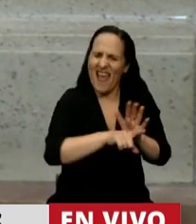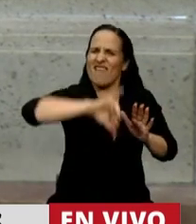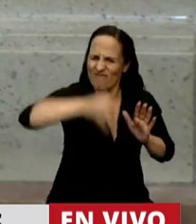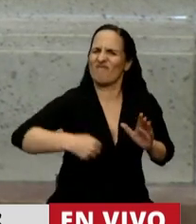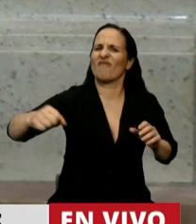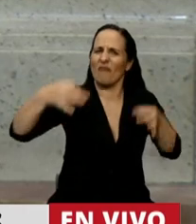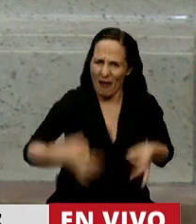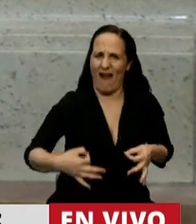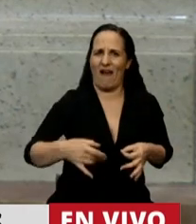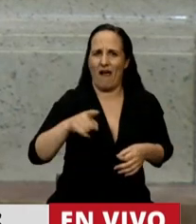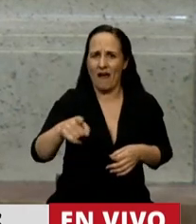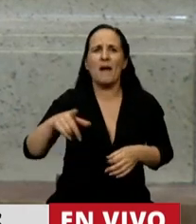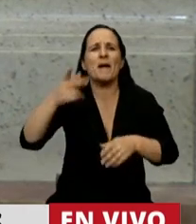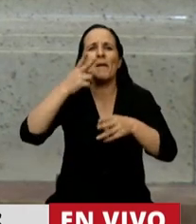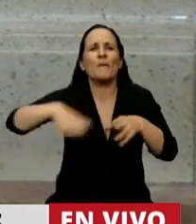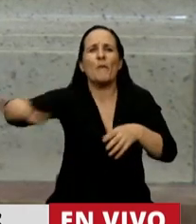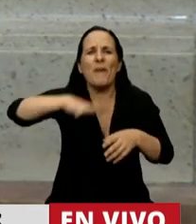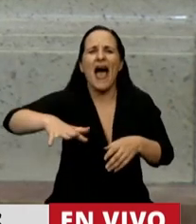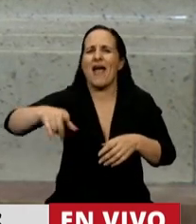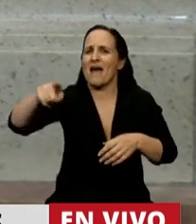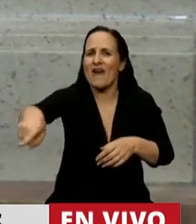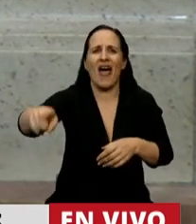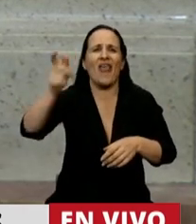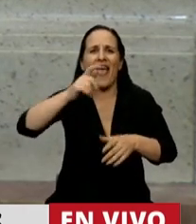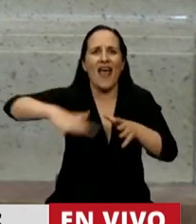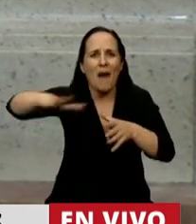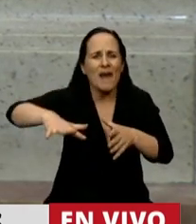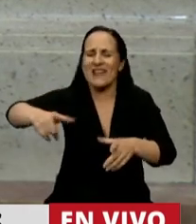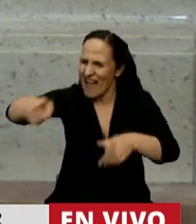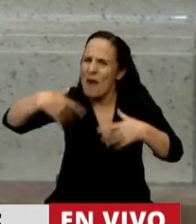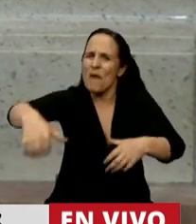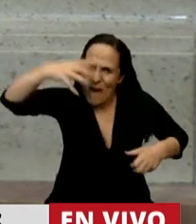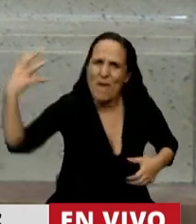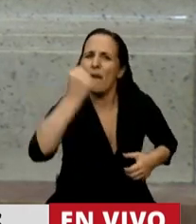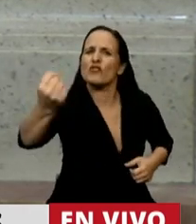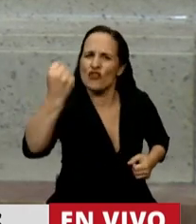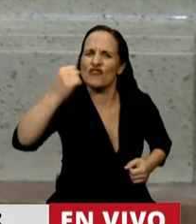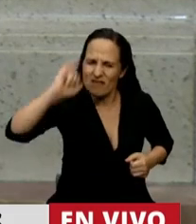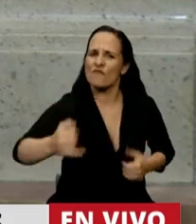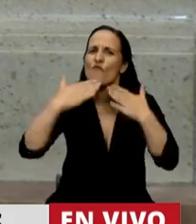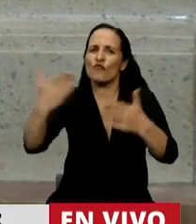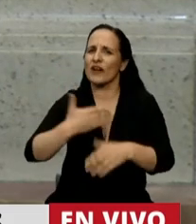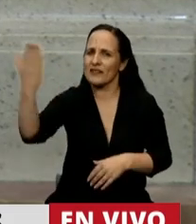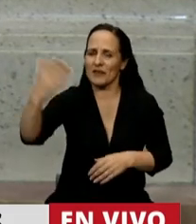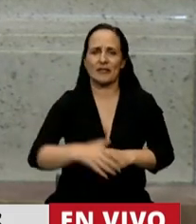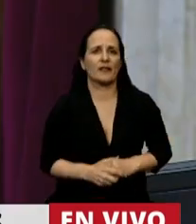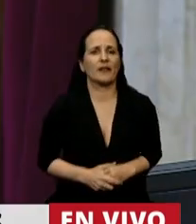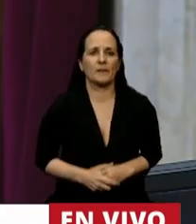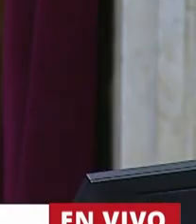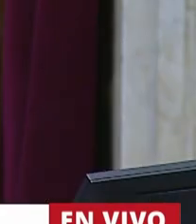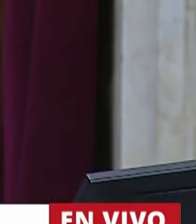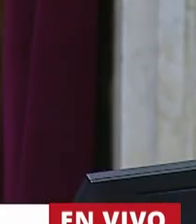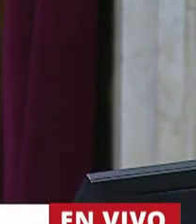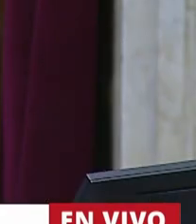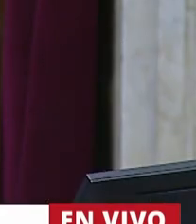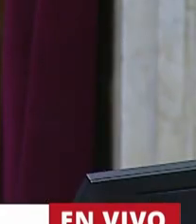fuerza a las pibas que están en esta plaza, en todo el país, lo vamos a lograr. Muchísimas gracias, señor Presidente. Muchas